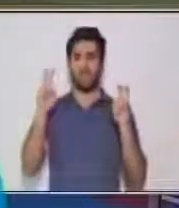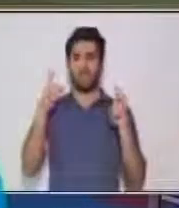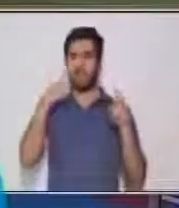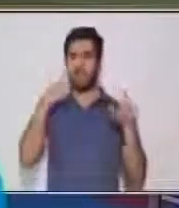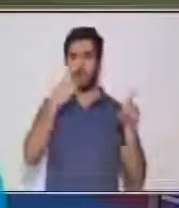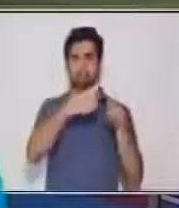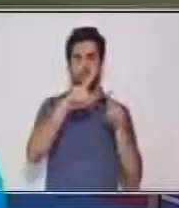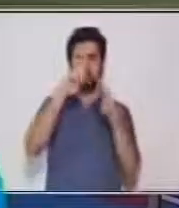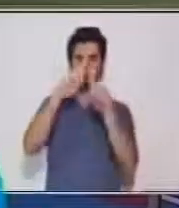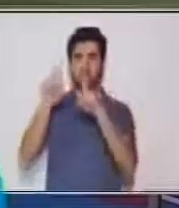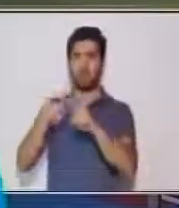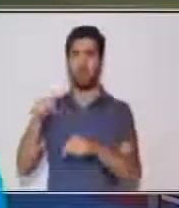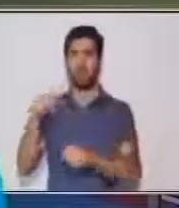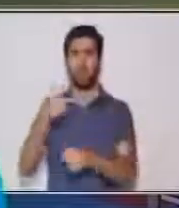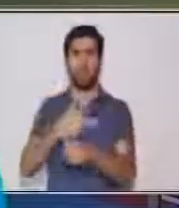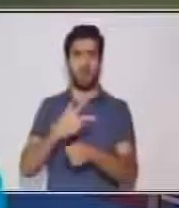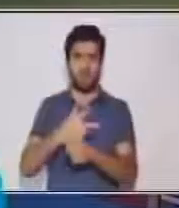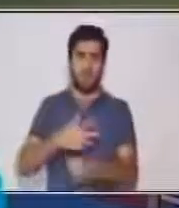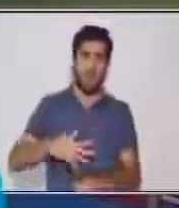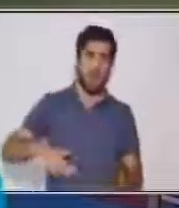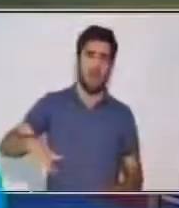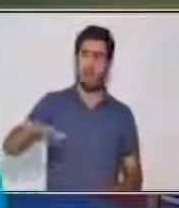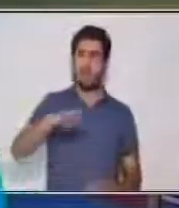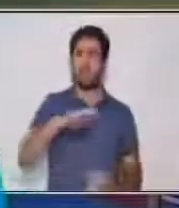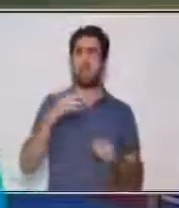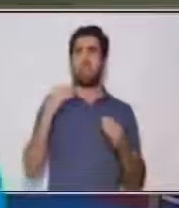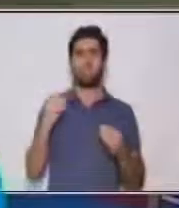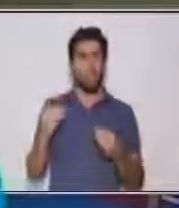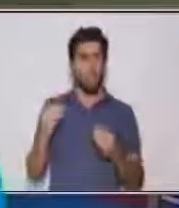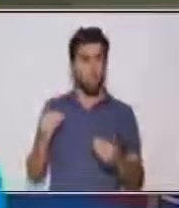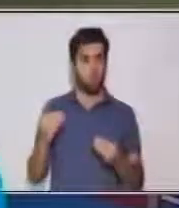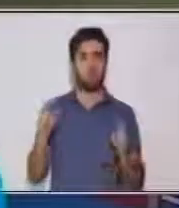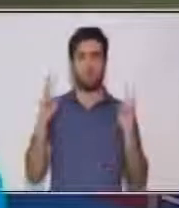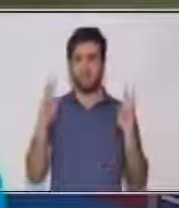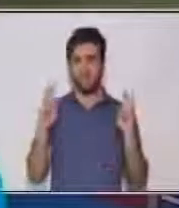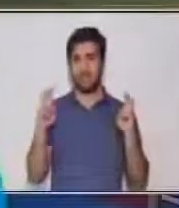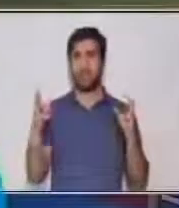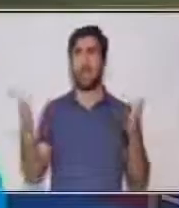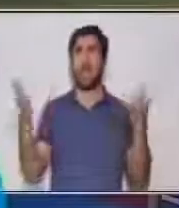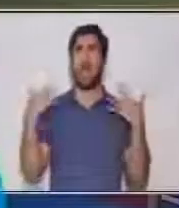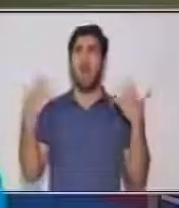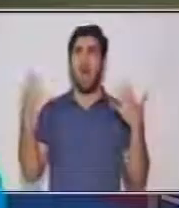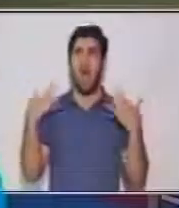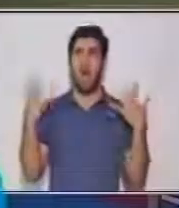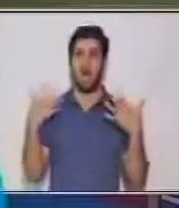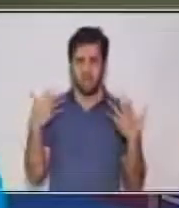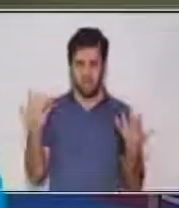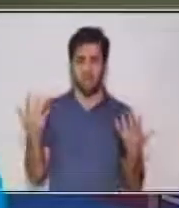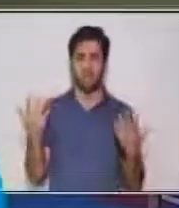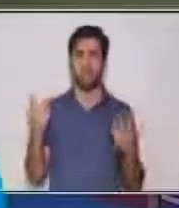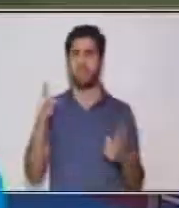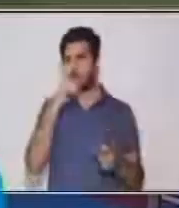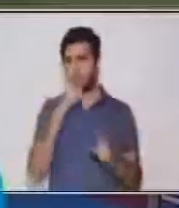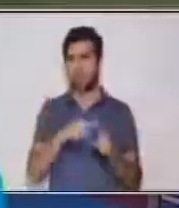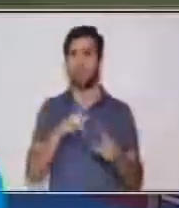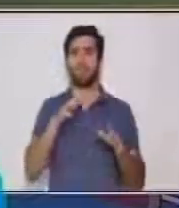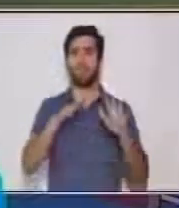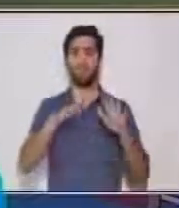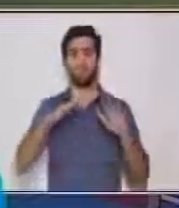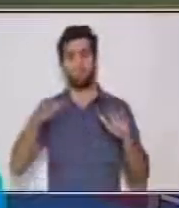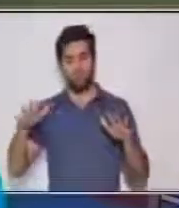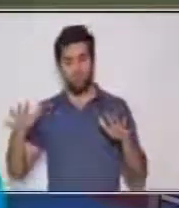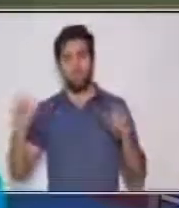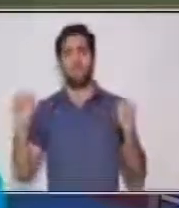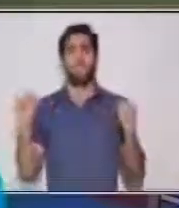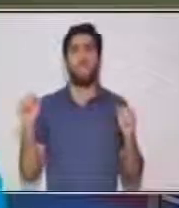climática, porque Guatemala es muy rico en los climas, en sus microclimas. Hay clima caliente, como encontramos climas templados, también